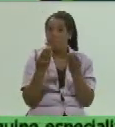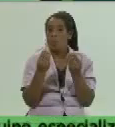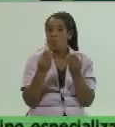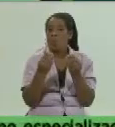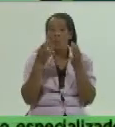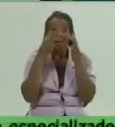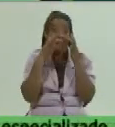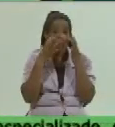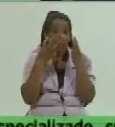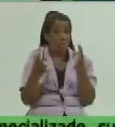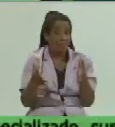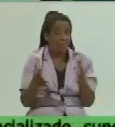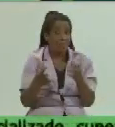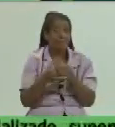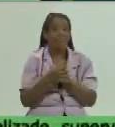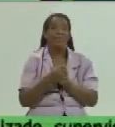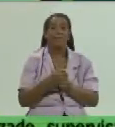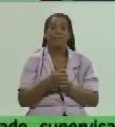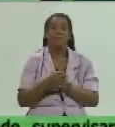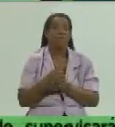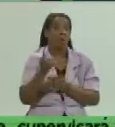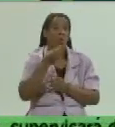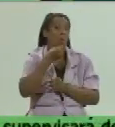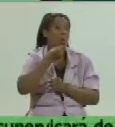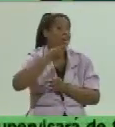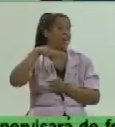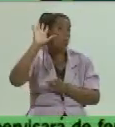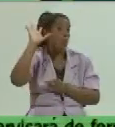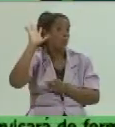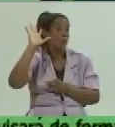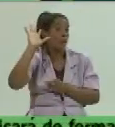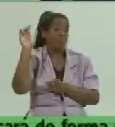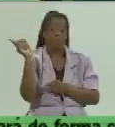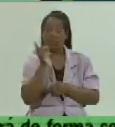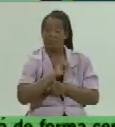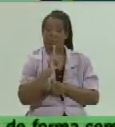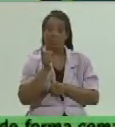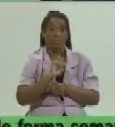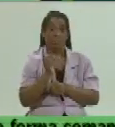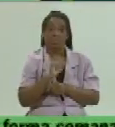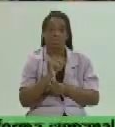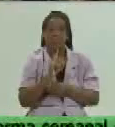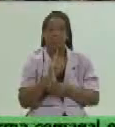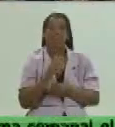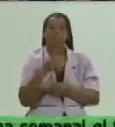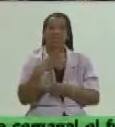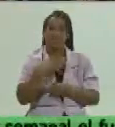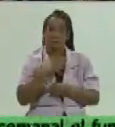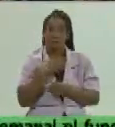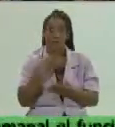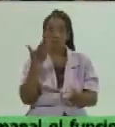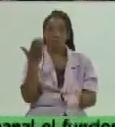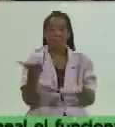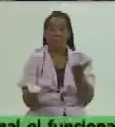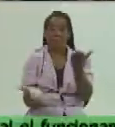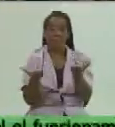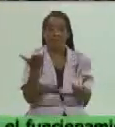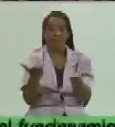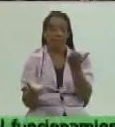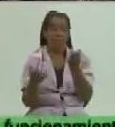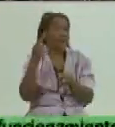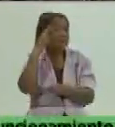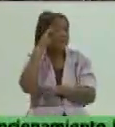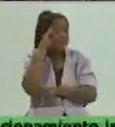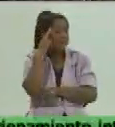cualquier cosa no es sembrar solo lo que más comercio tiene sino que hay que balancear porque recuerda también